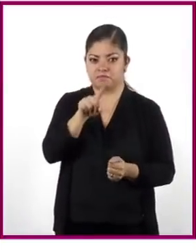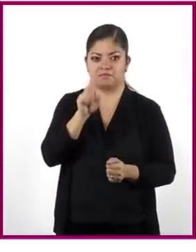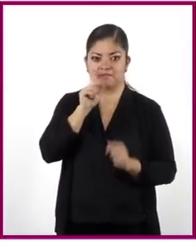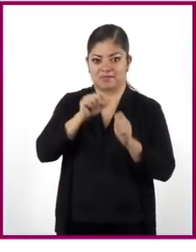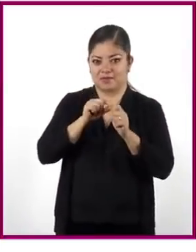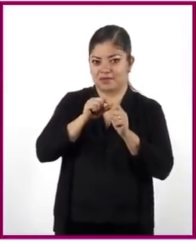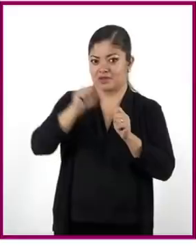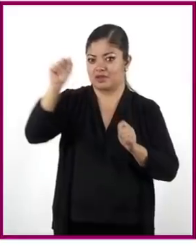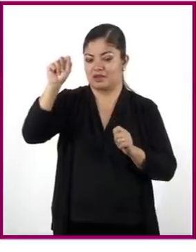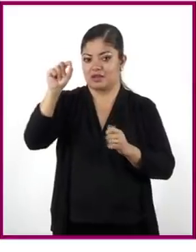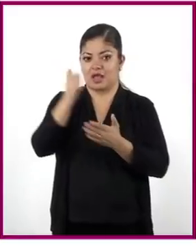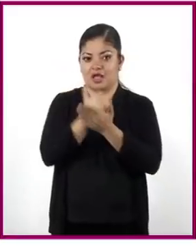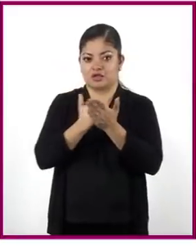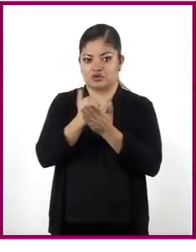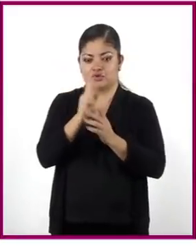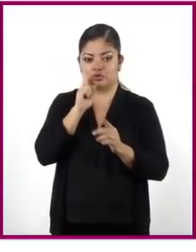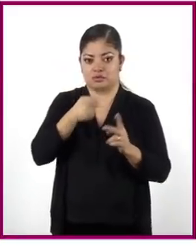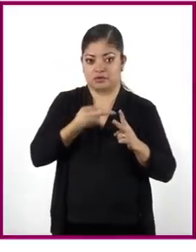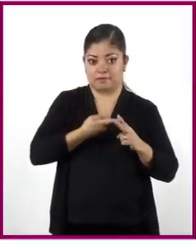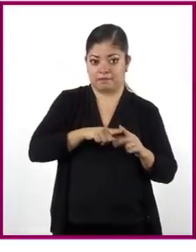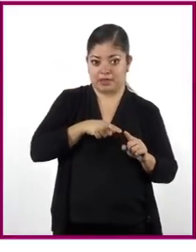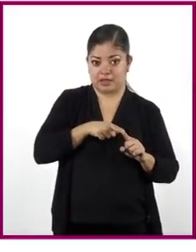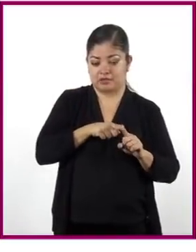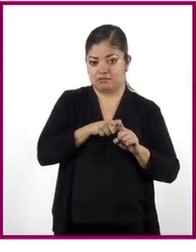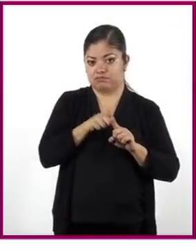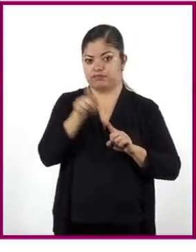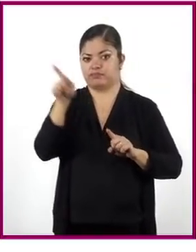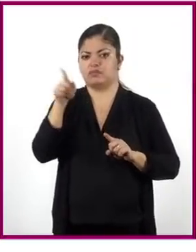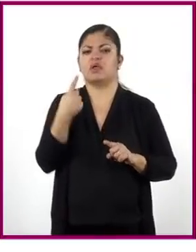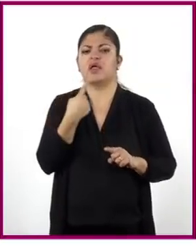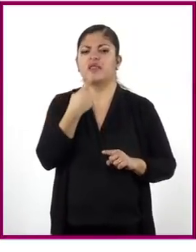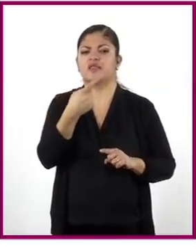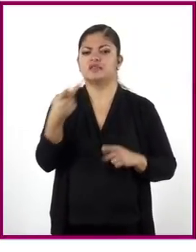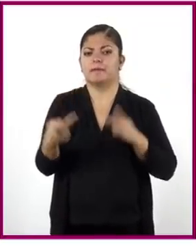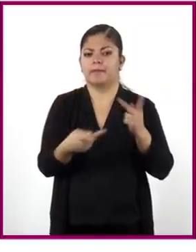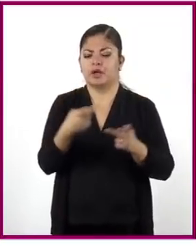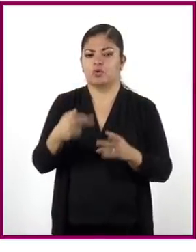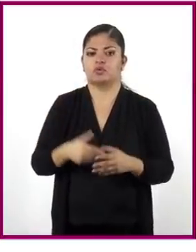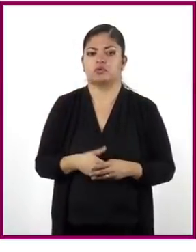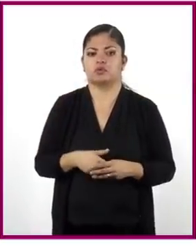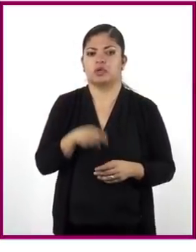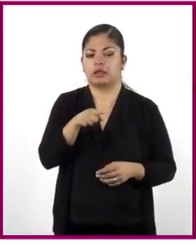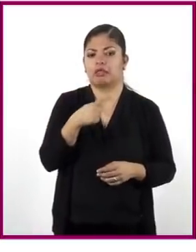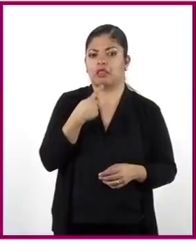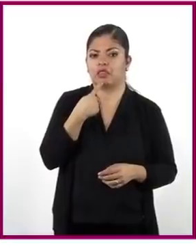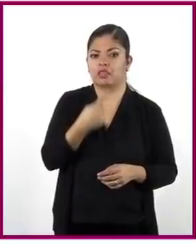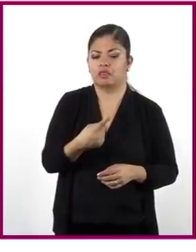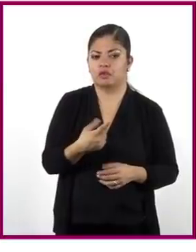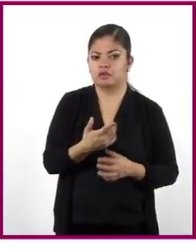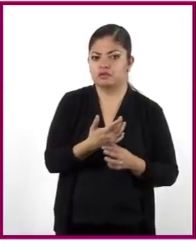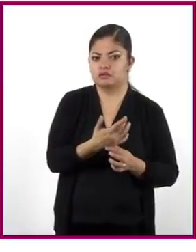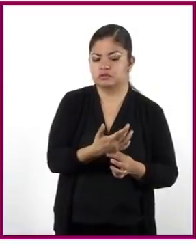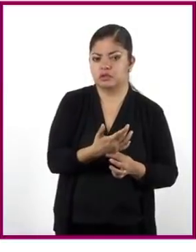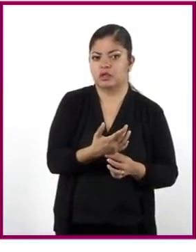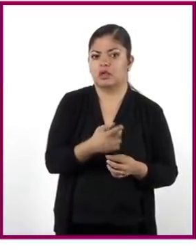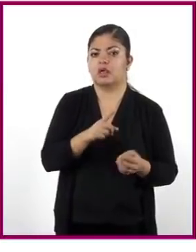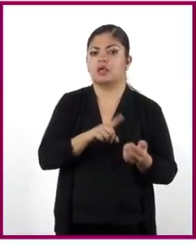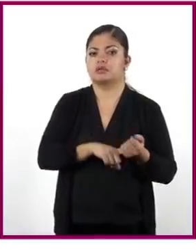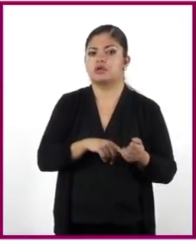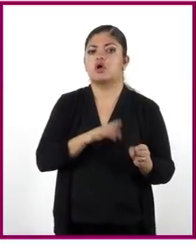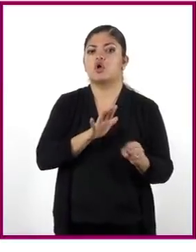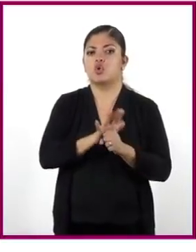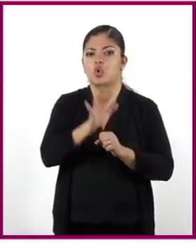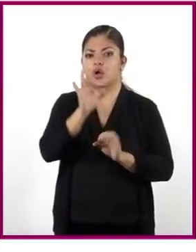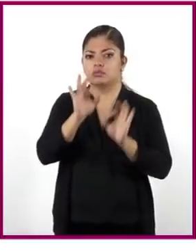porque es una línea que pasa por el origen. Entonces, ¿qué dicen las preguntas? Aquí dice, ¿cuáles proposiciones